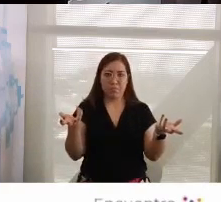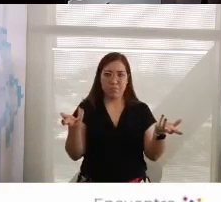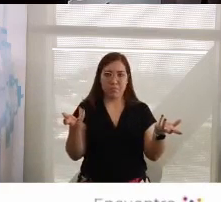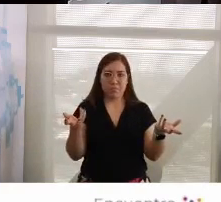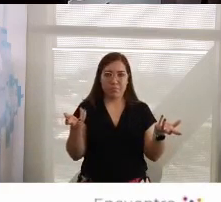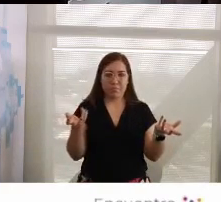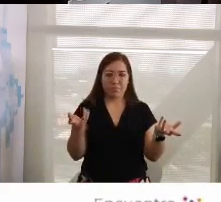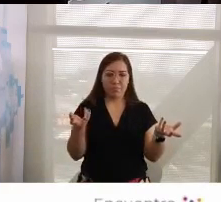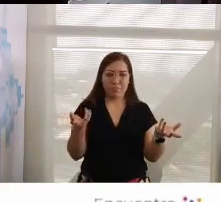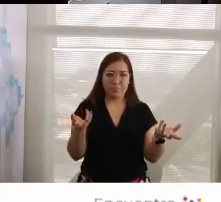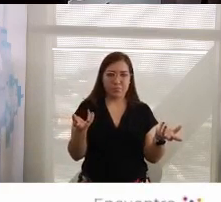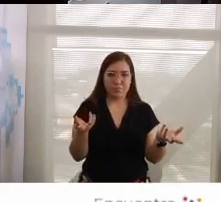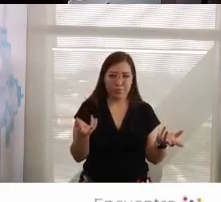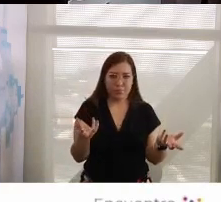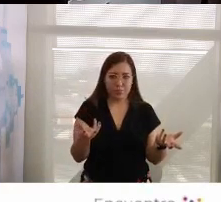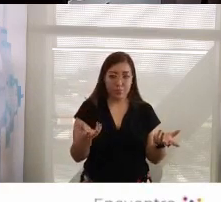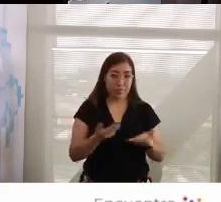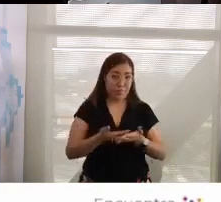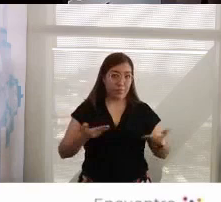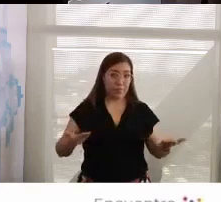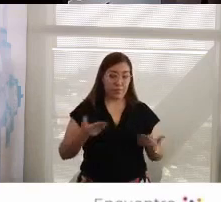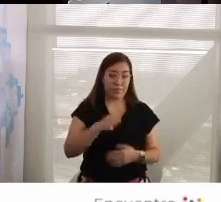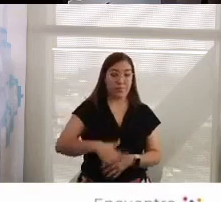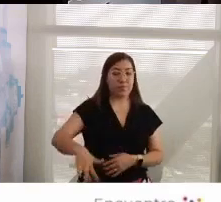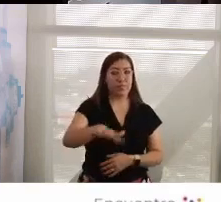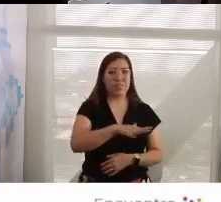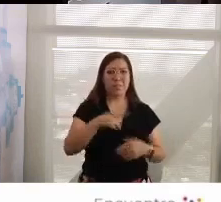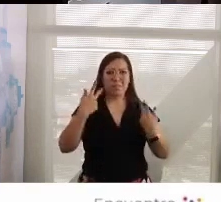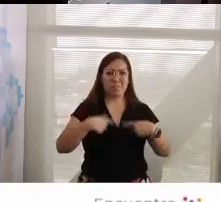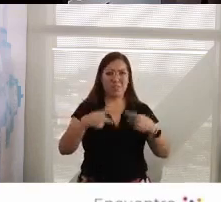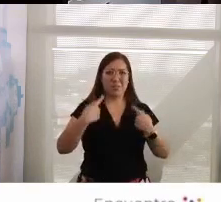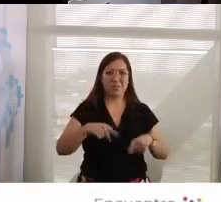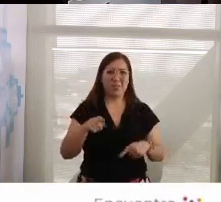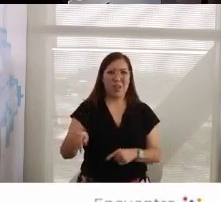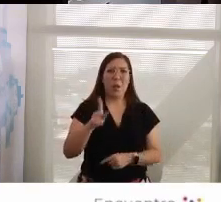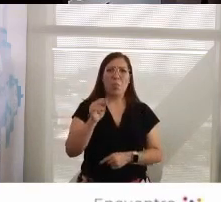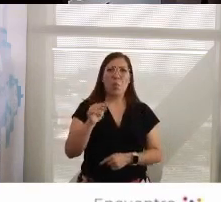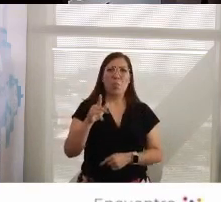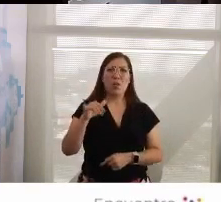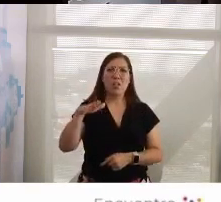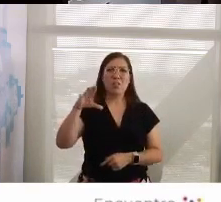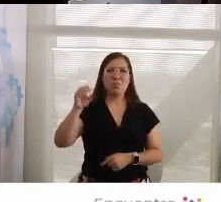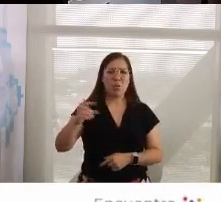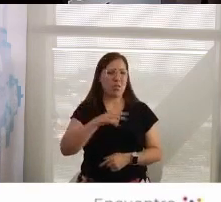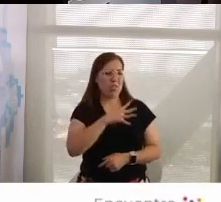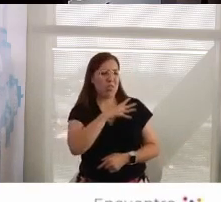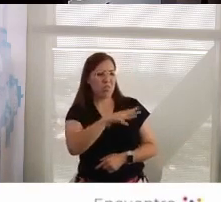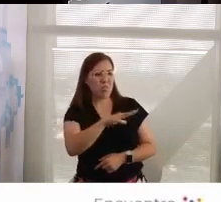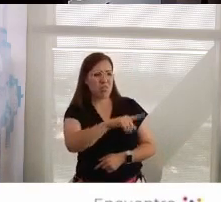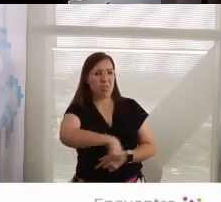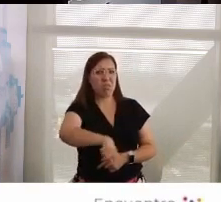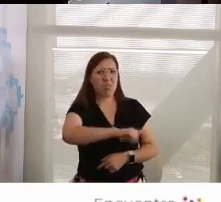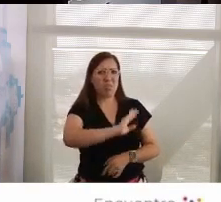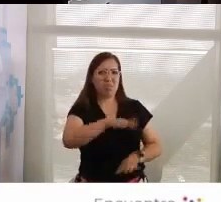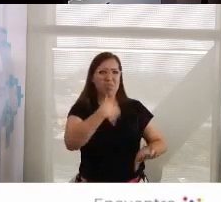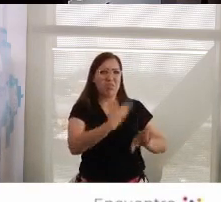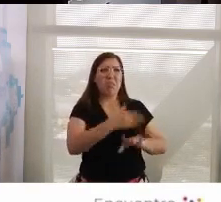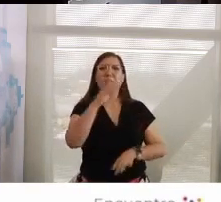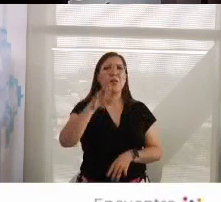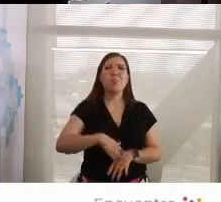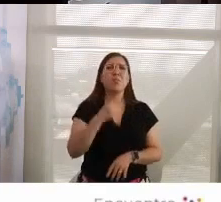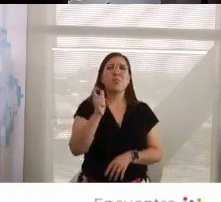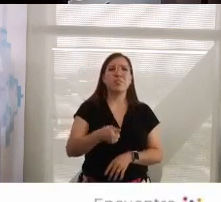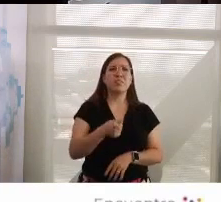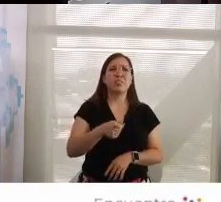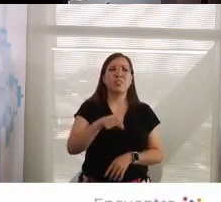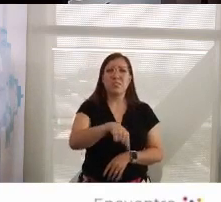en ese sentido, repugnada por el populismo, porque concentra y representa la vida misma de